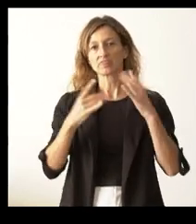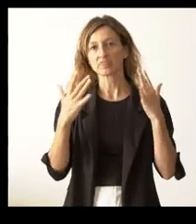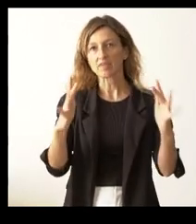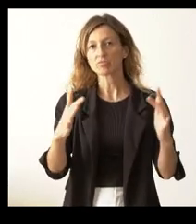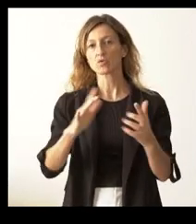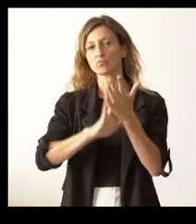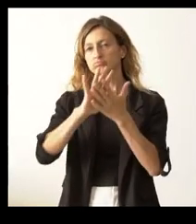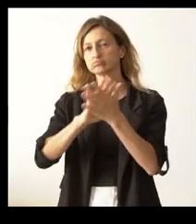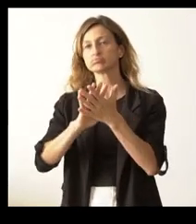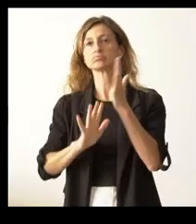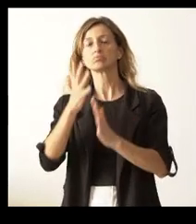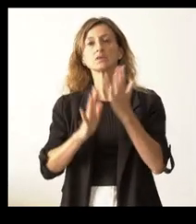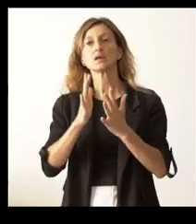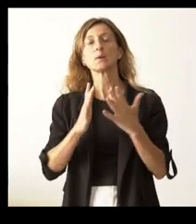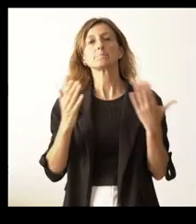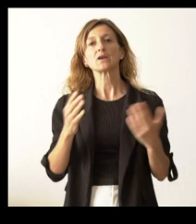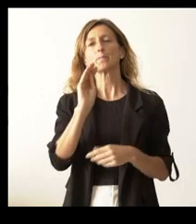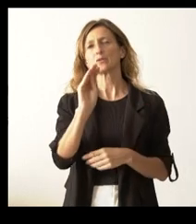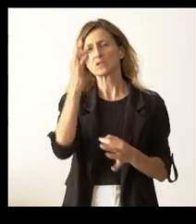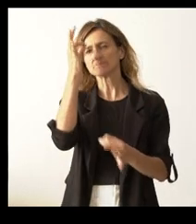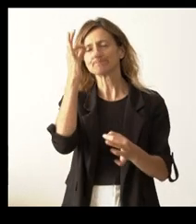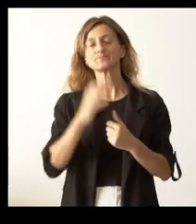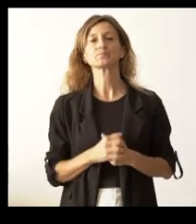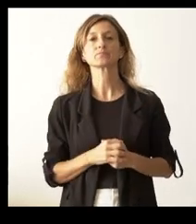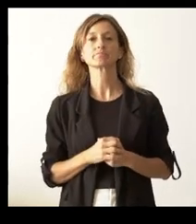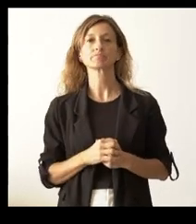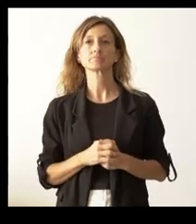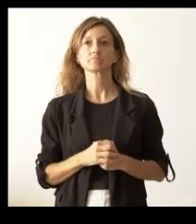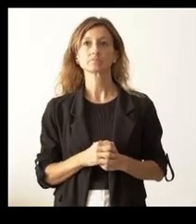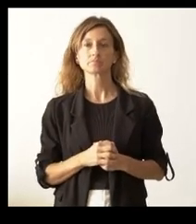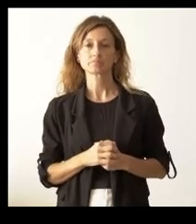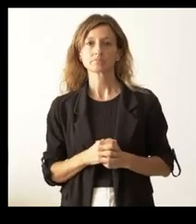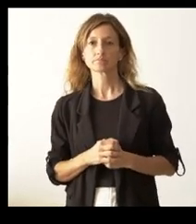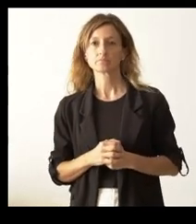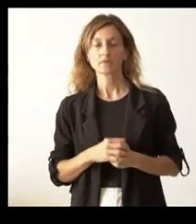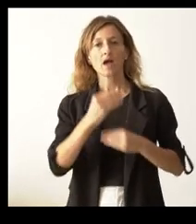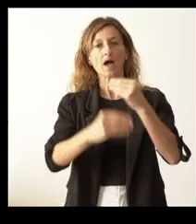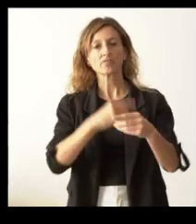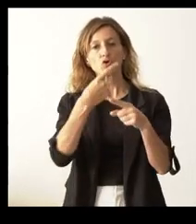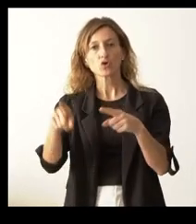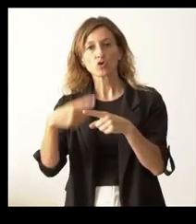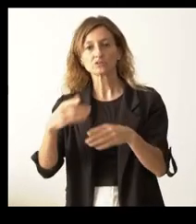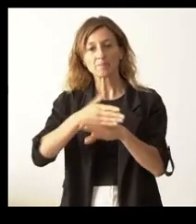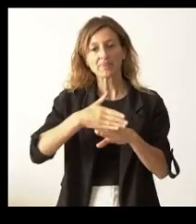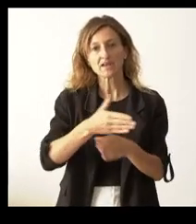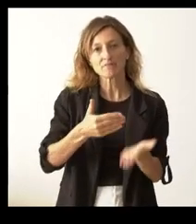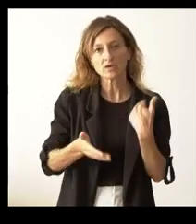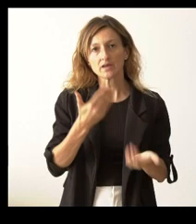preguntarle alguna precisión. Sí, efectivamente están haciendo cosas, retirar madera,